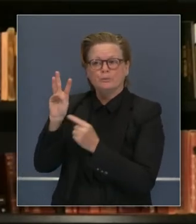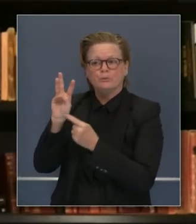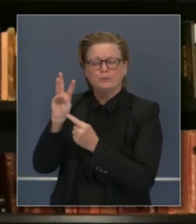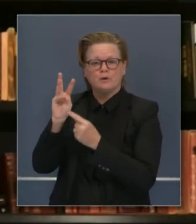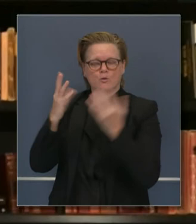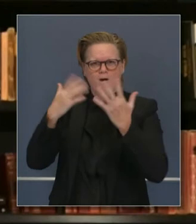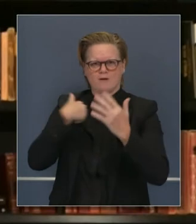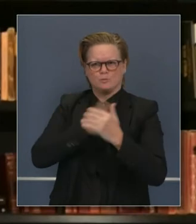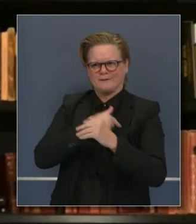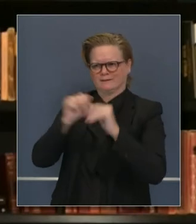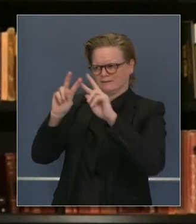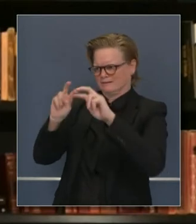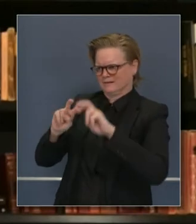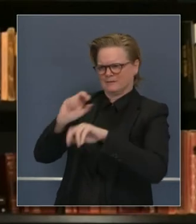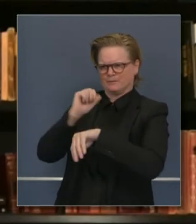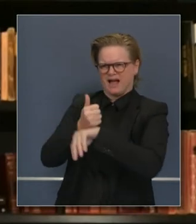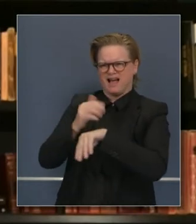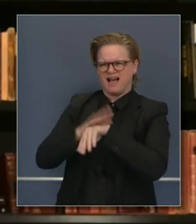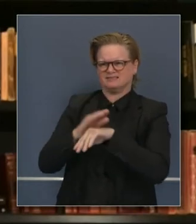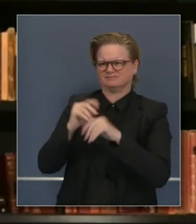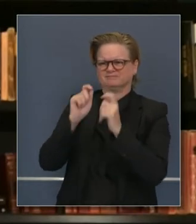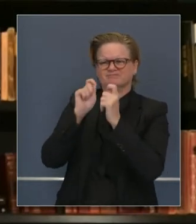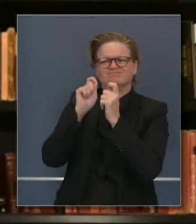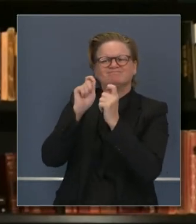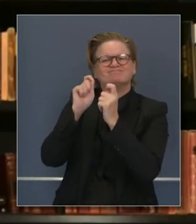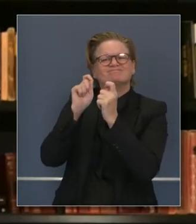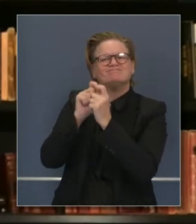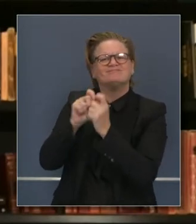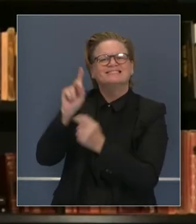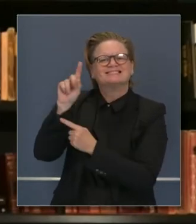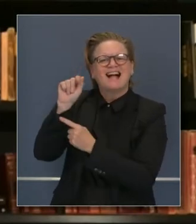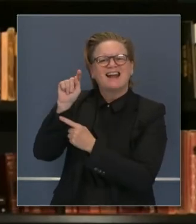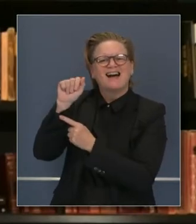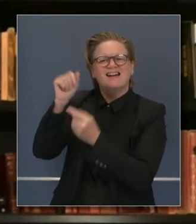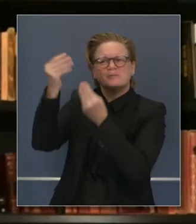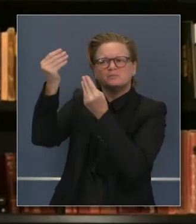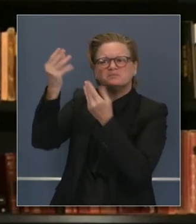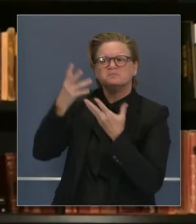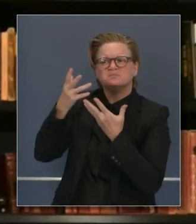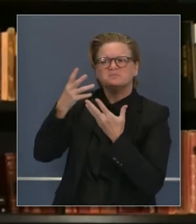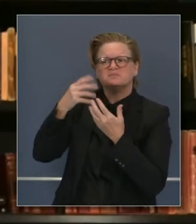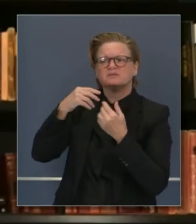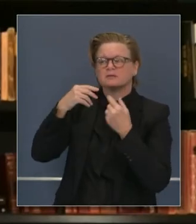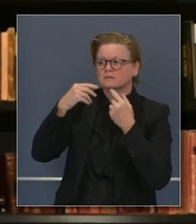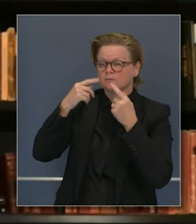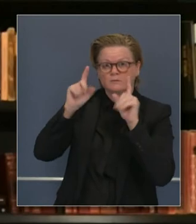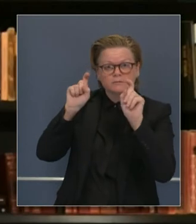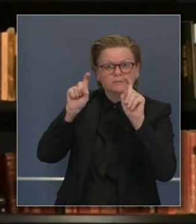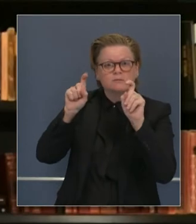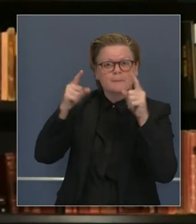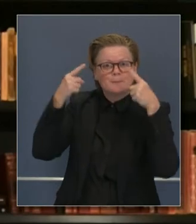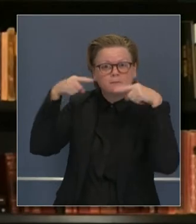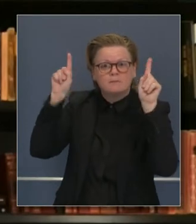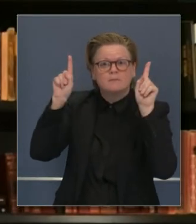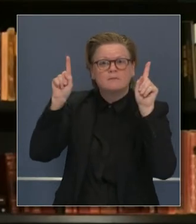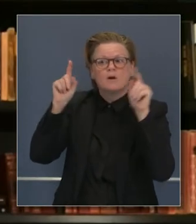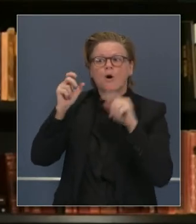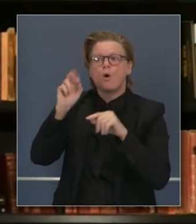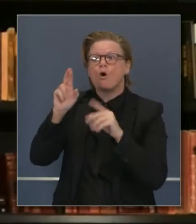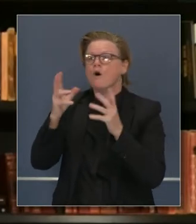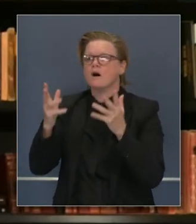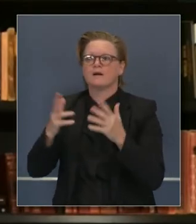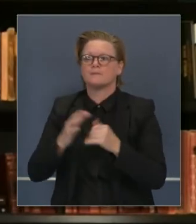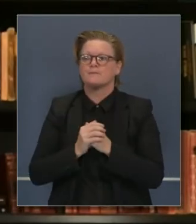podido evaluar en base a datos específicos, la eficacia? Obviamente,